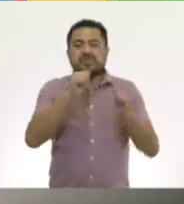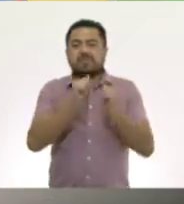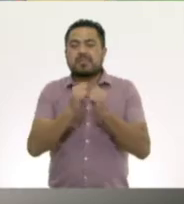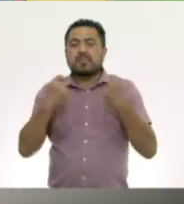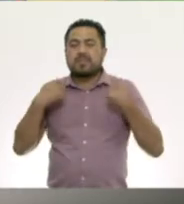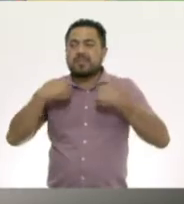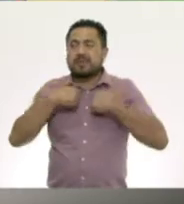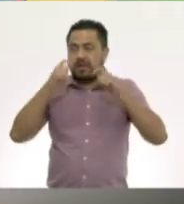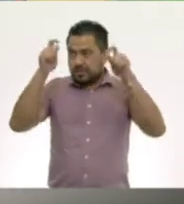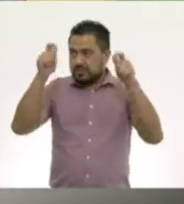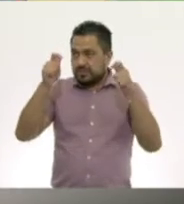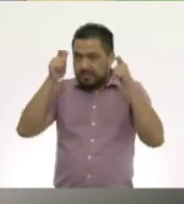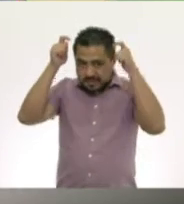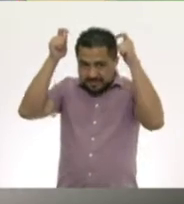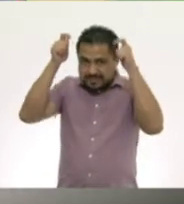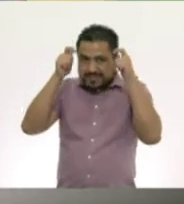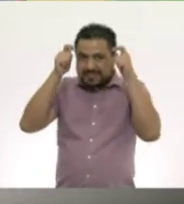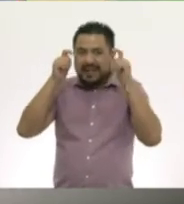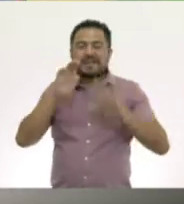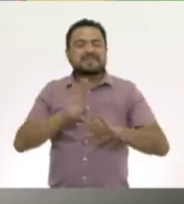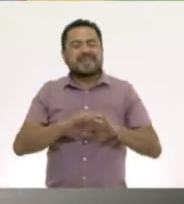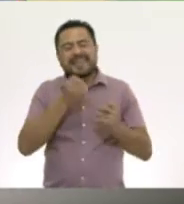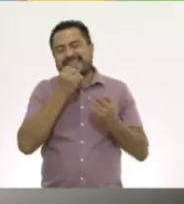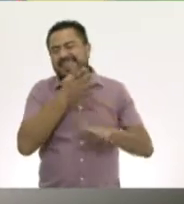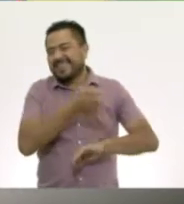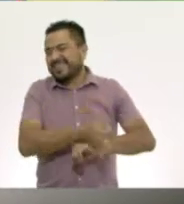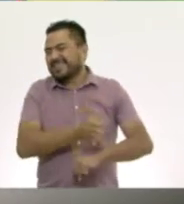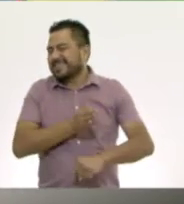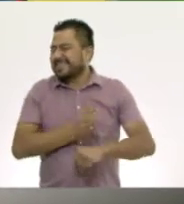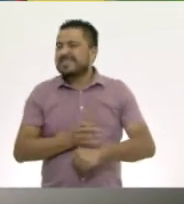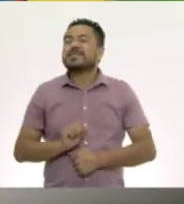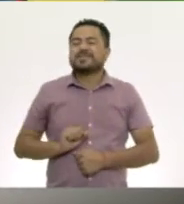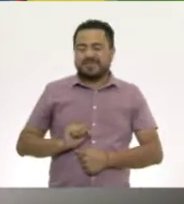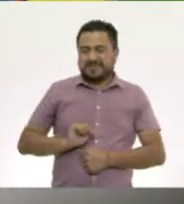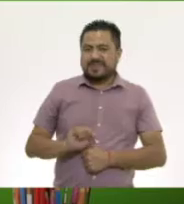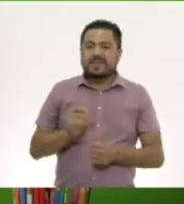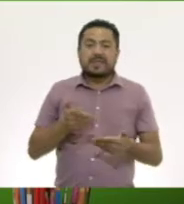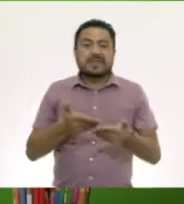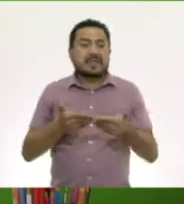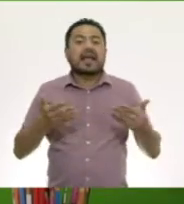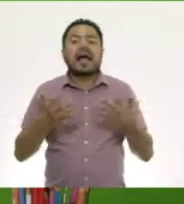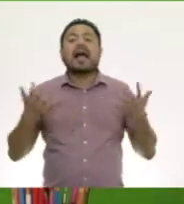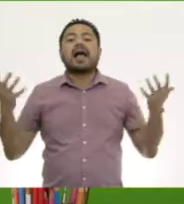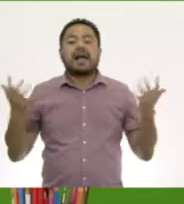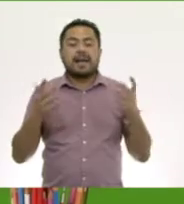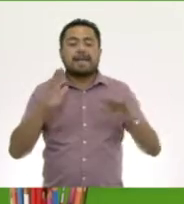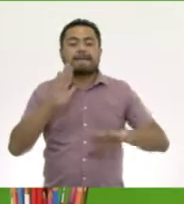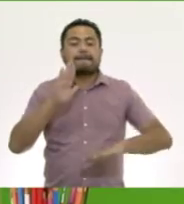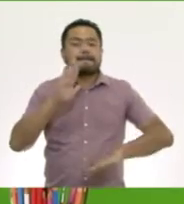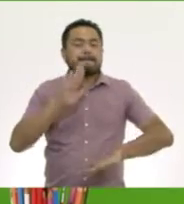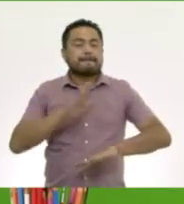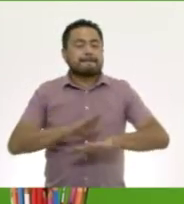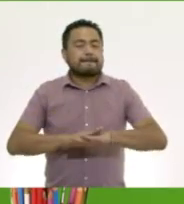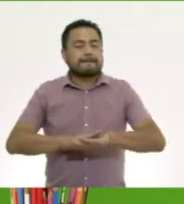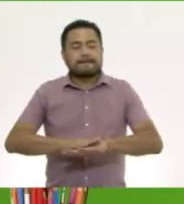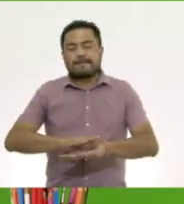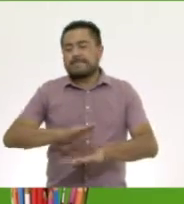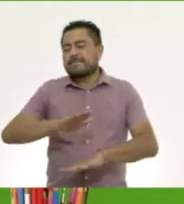cucú, con capa y sombrero. Es muy divertido. Sí. Vamos a hacerlo a una velocidad